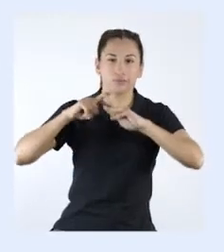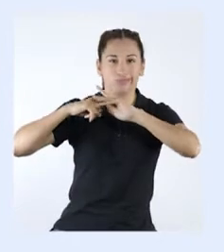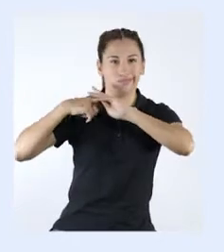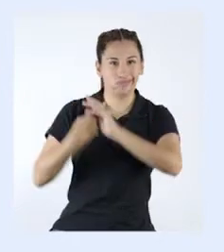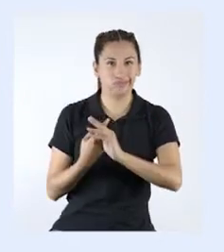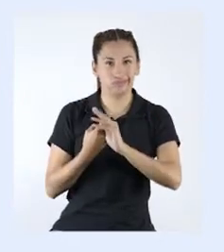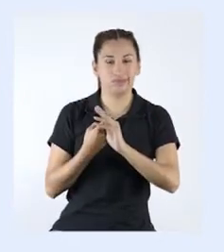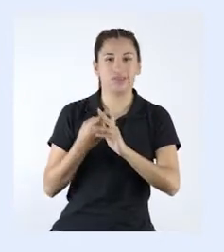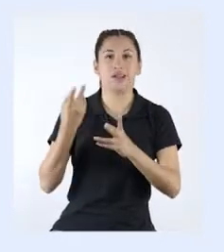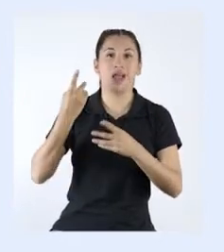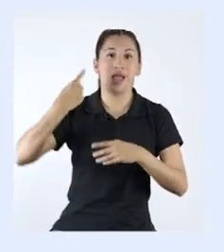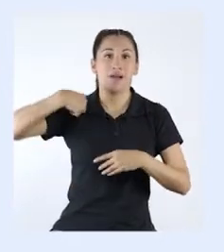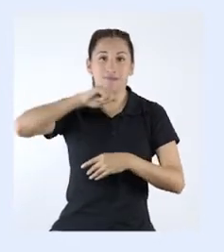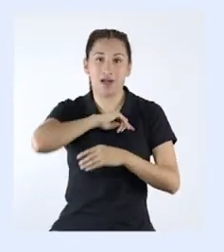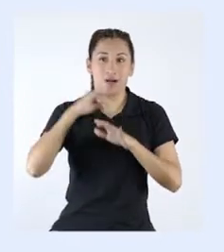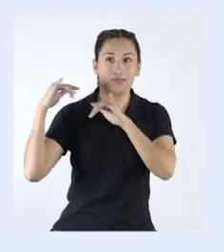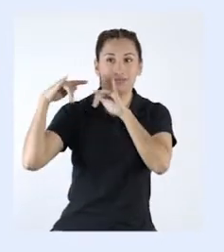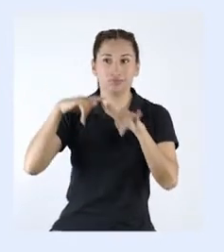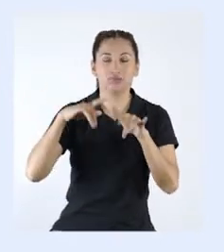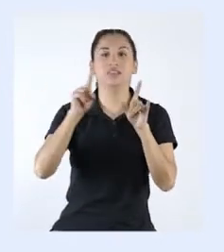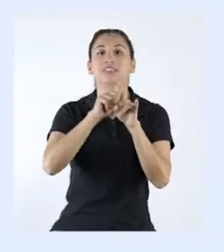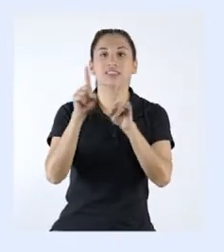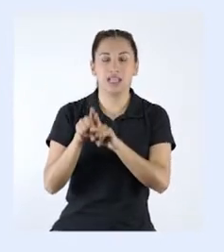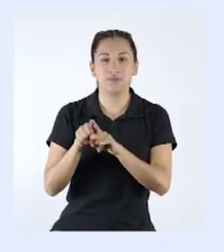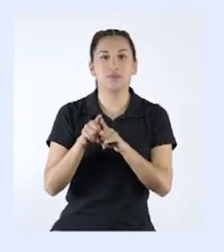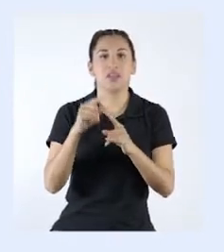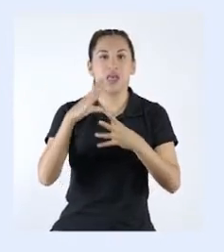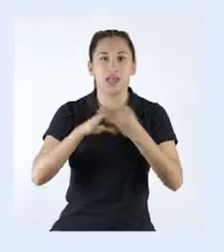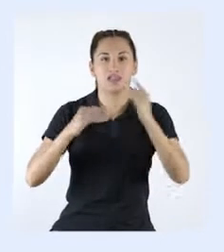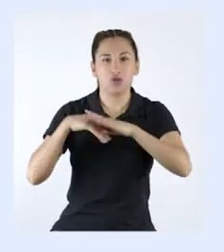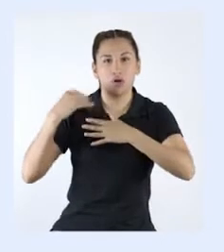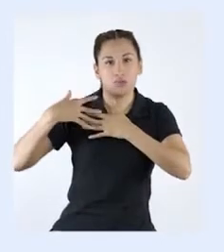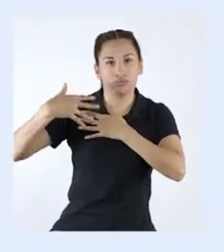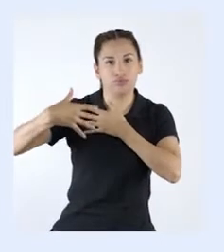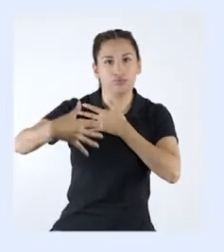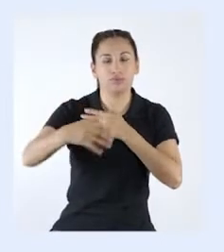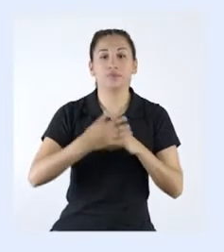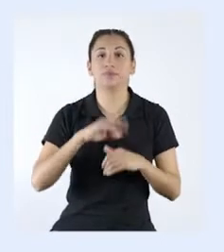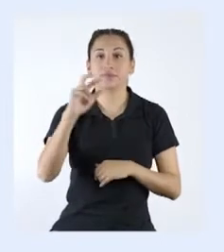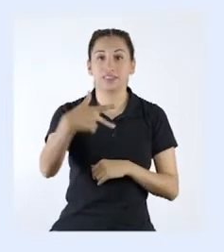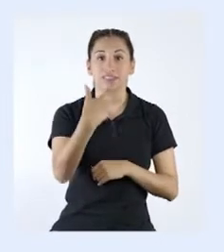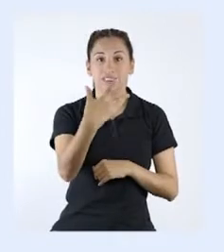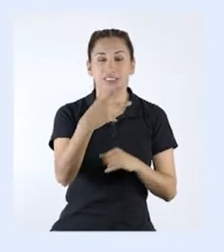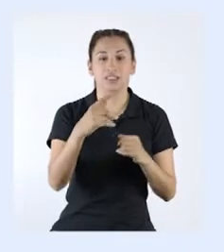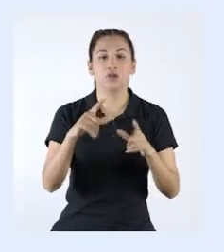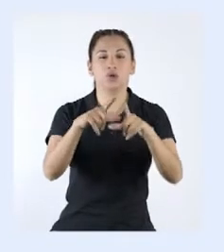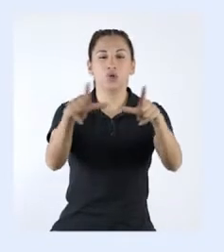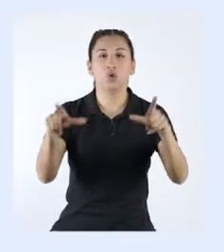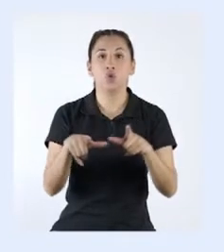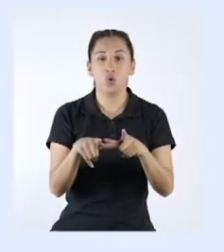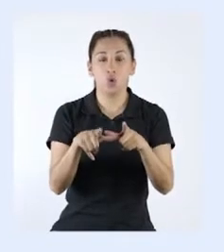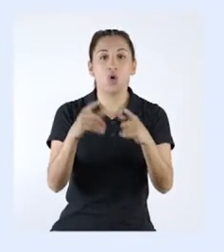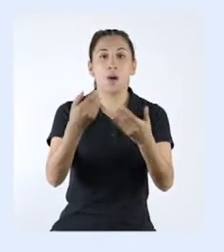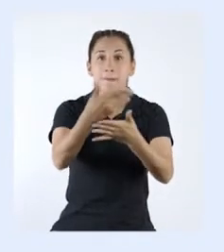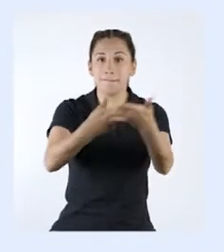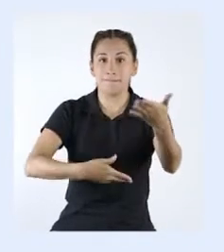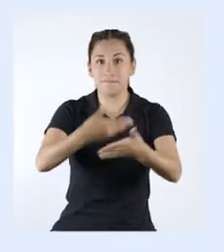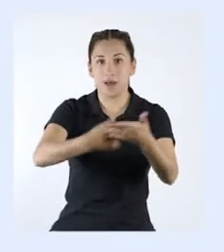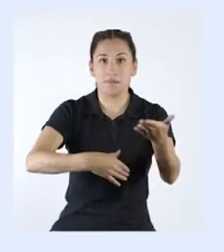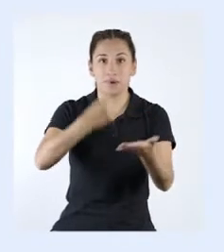épocas colonial y republicana. Tercero, patrimonio cultural documental.